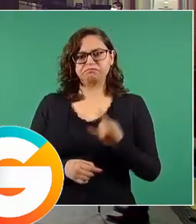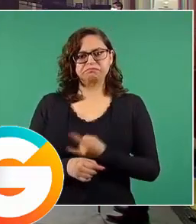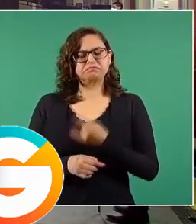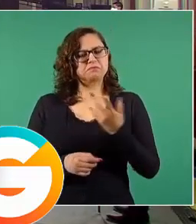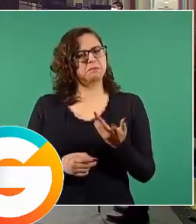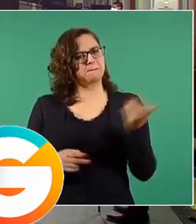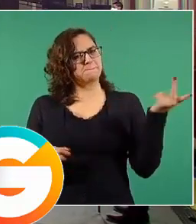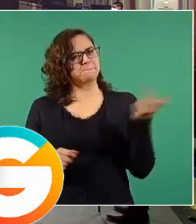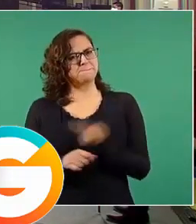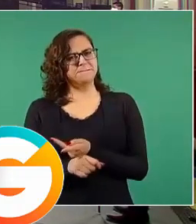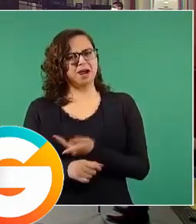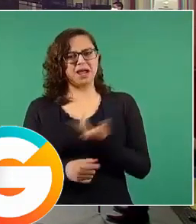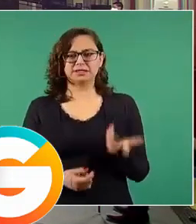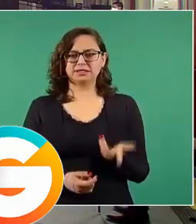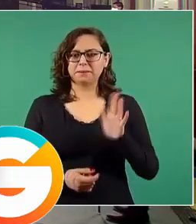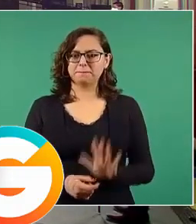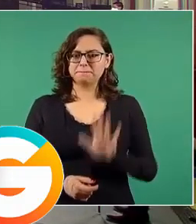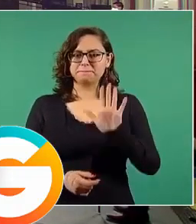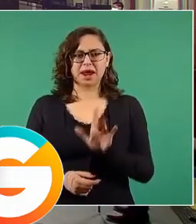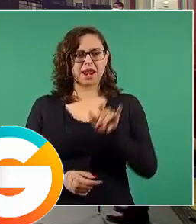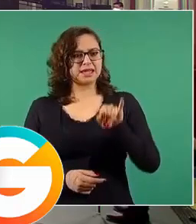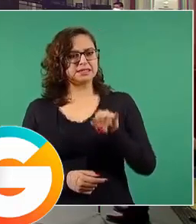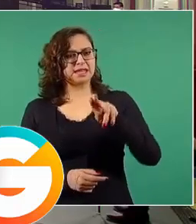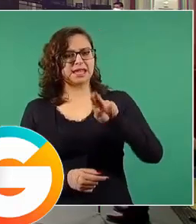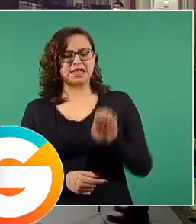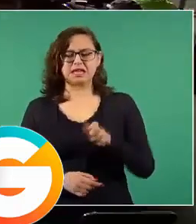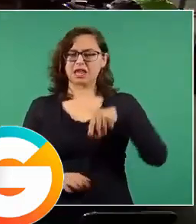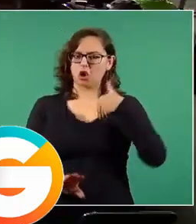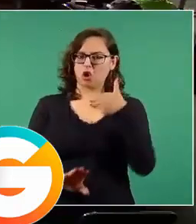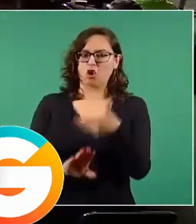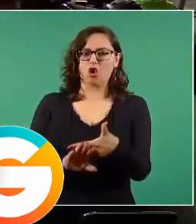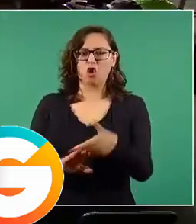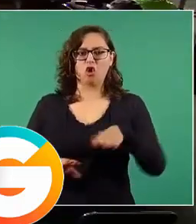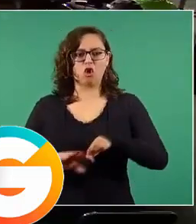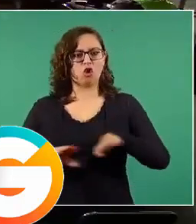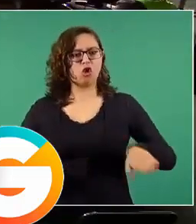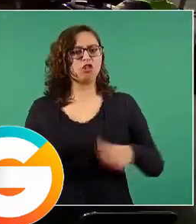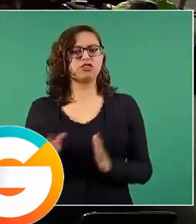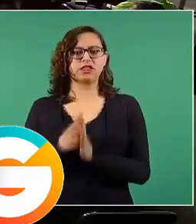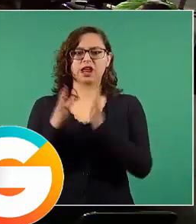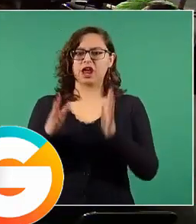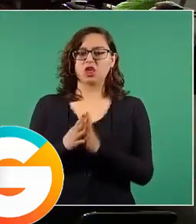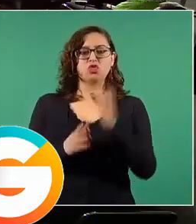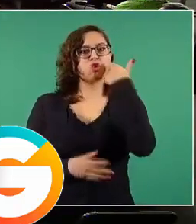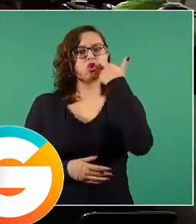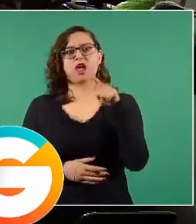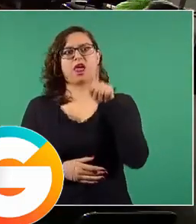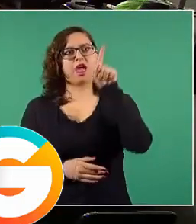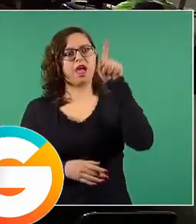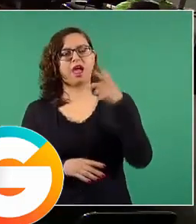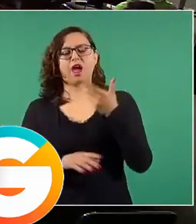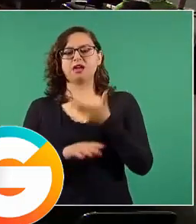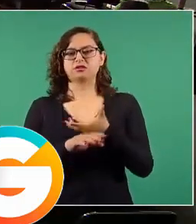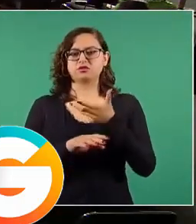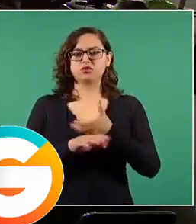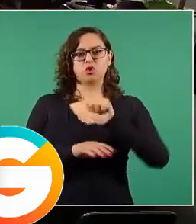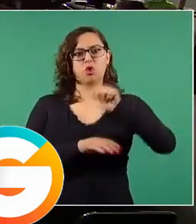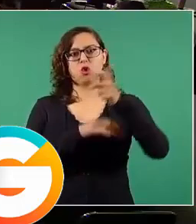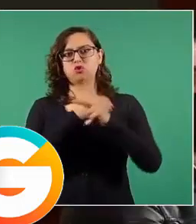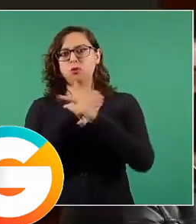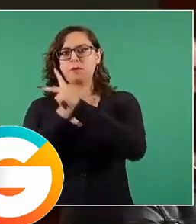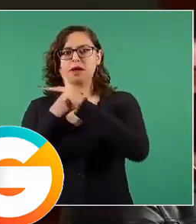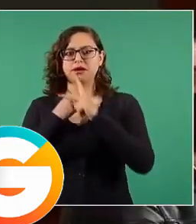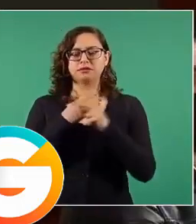que el INE también es el enemigo de la democracia, evitando el voto extranjero. Tan solo el